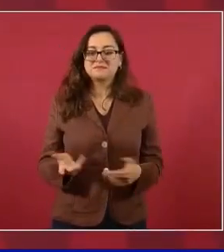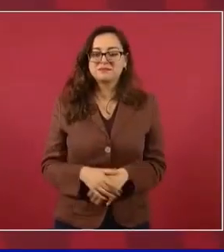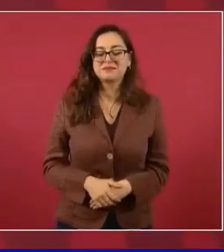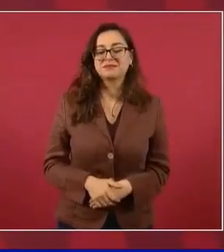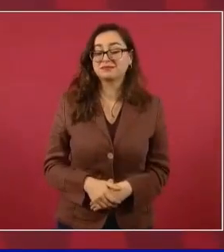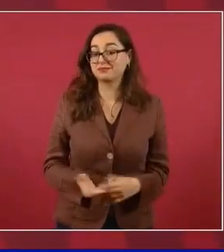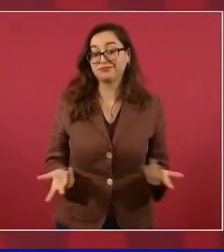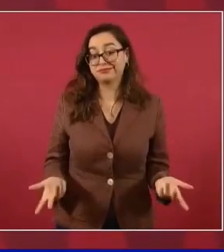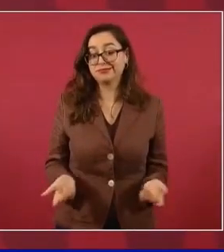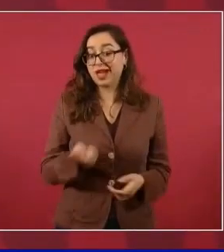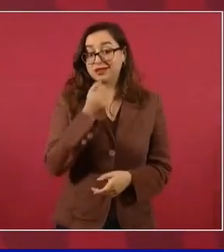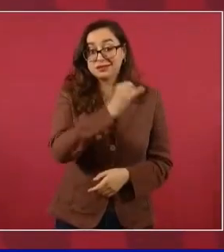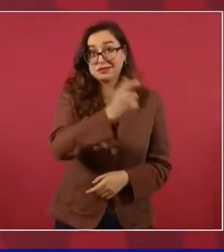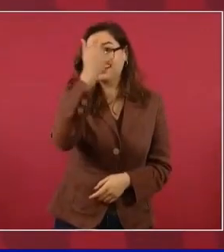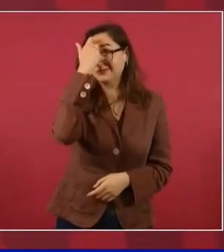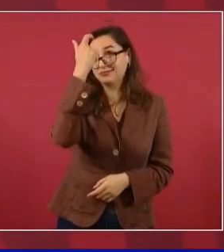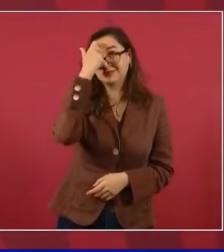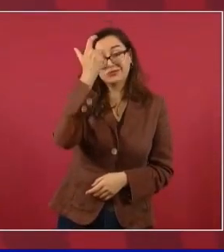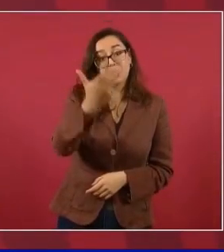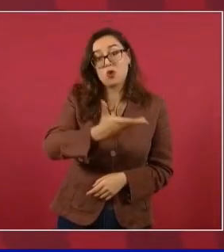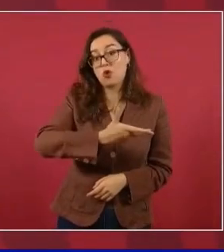extraordinario,